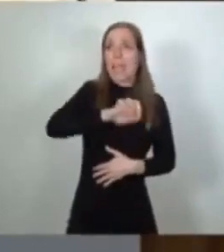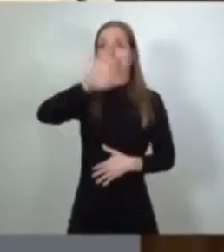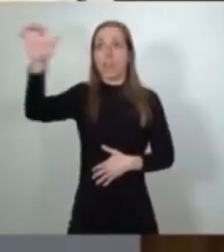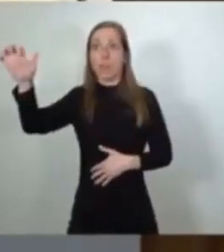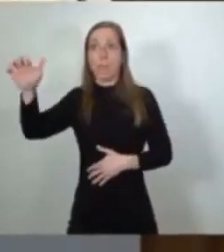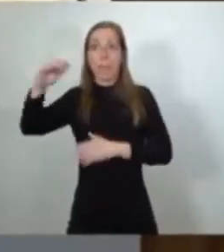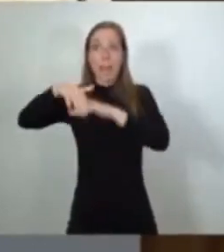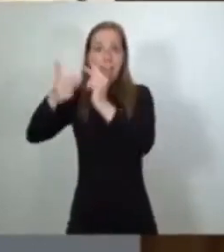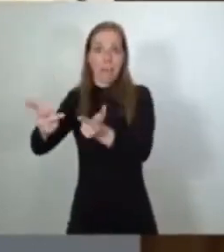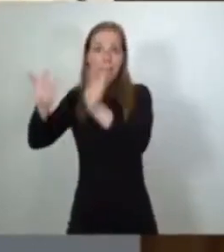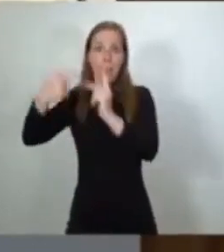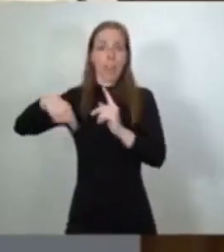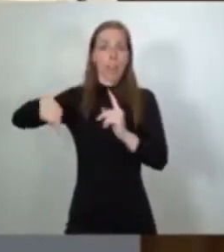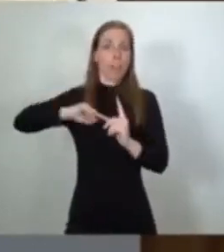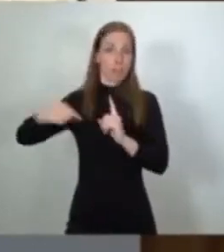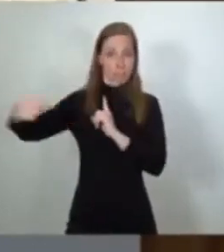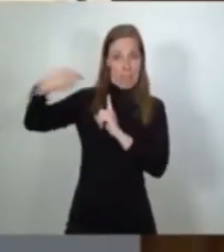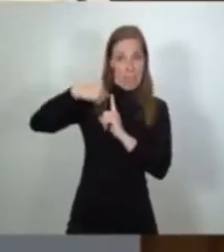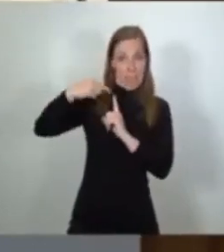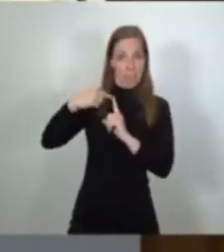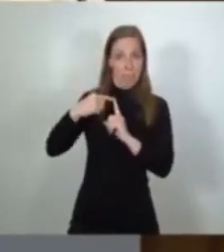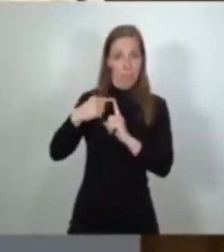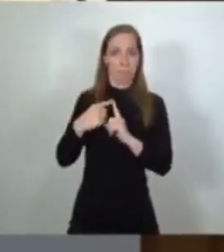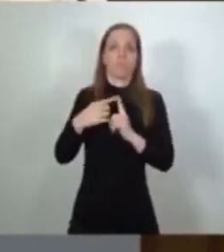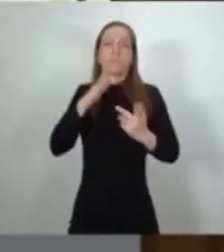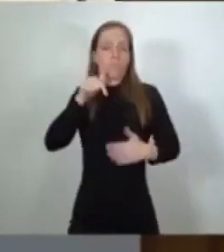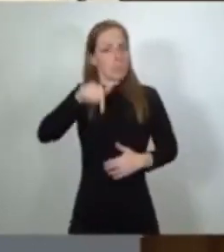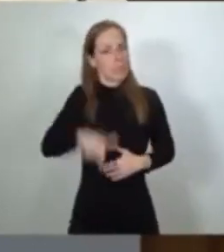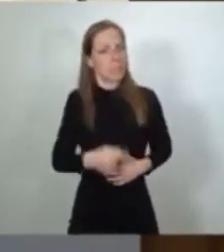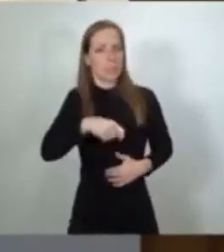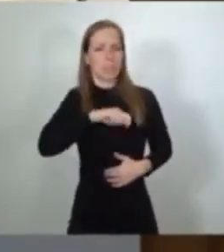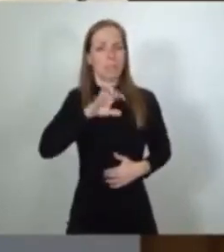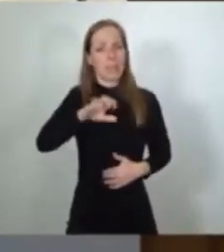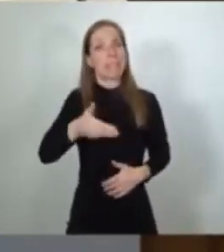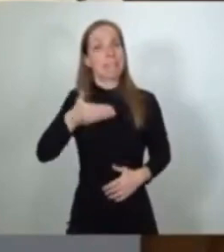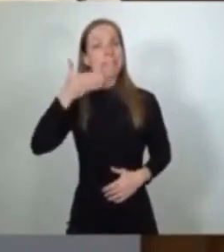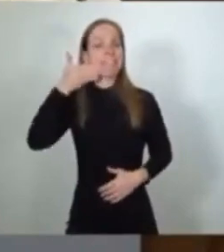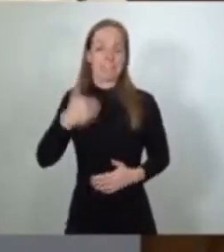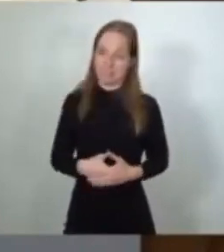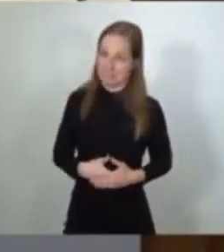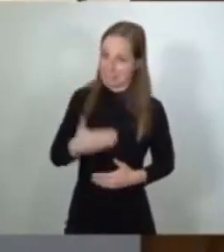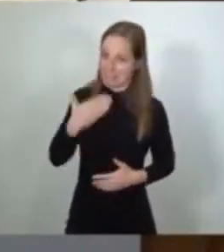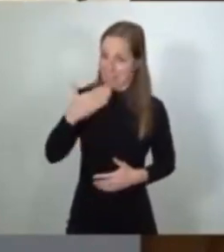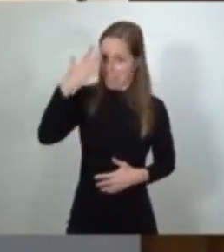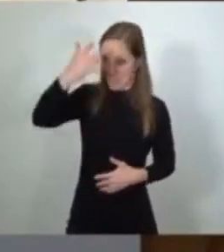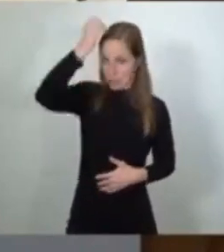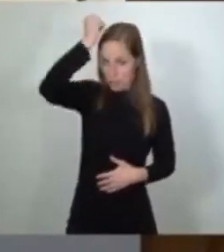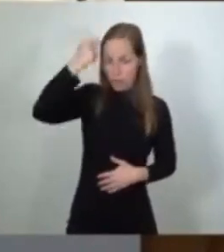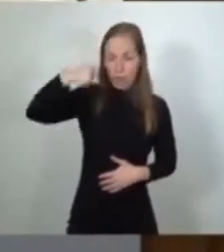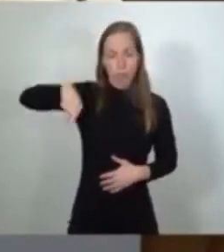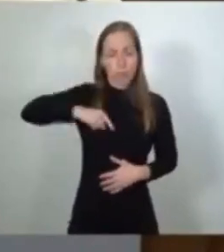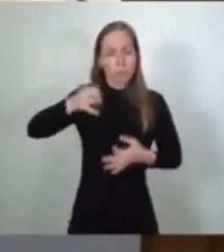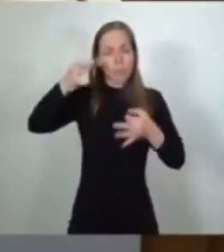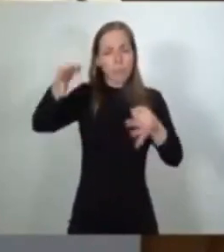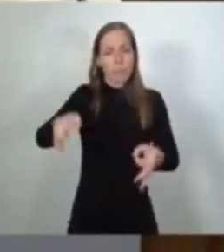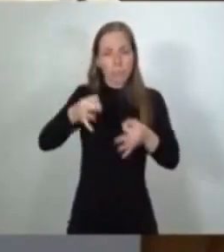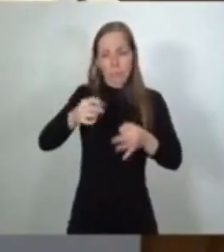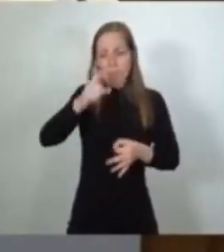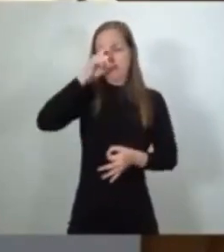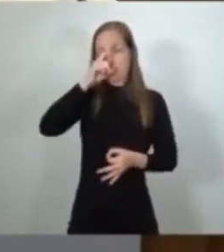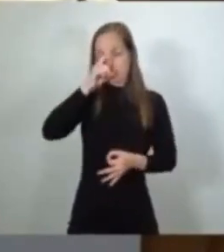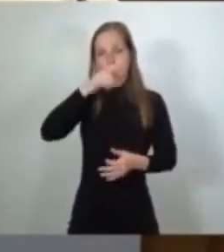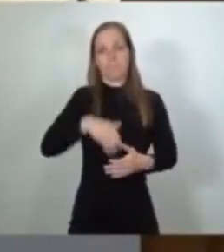promesa de porvenir y dignidad para este país. Gracias, Pablo. Lo tendremos siempre presente.